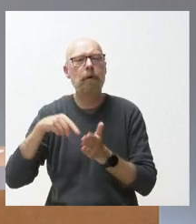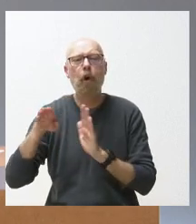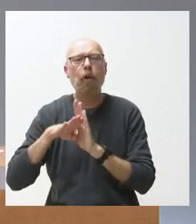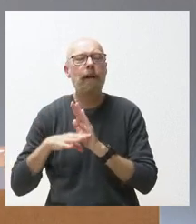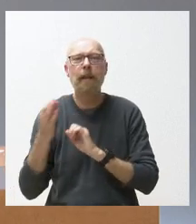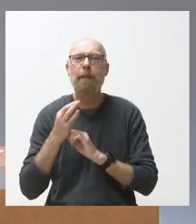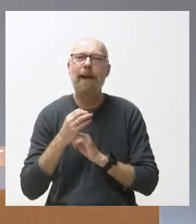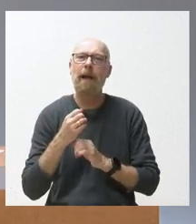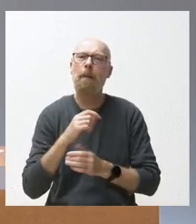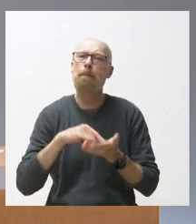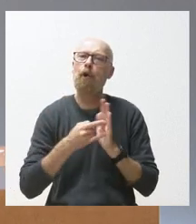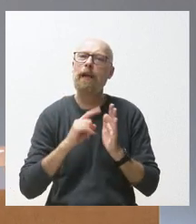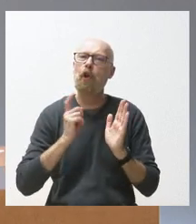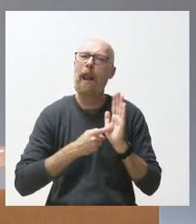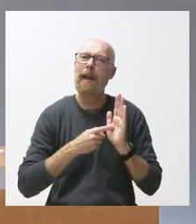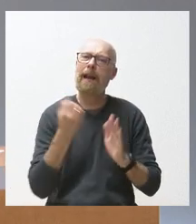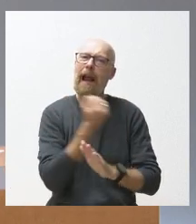Entonces con estas premisas